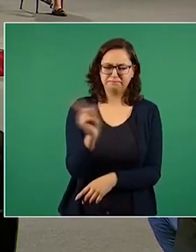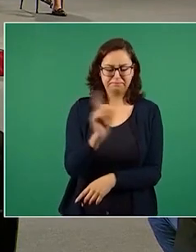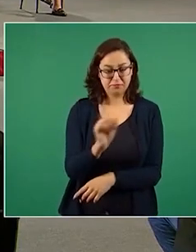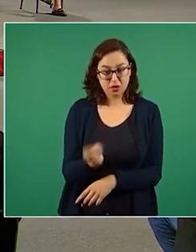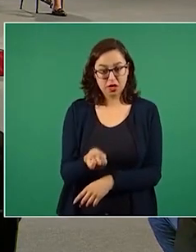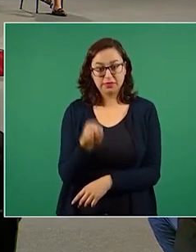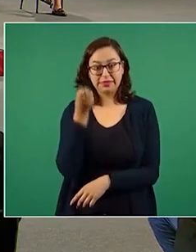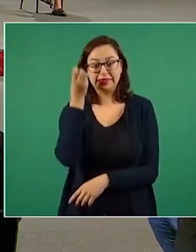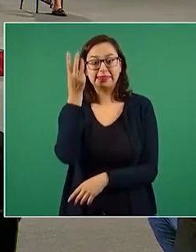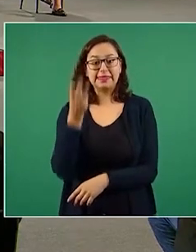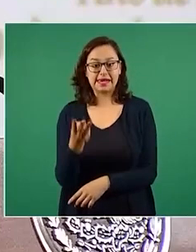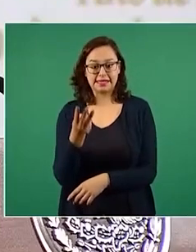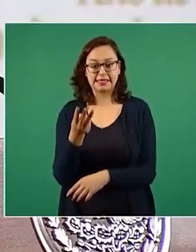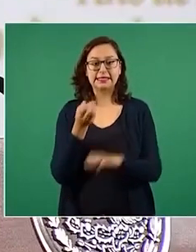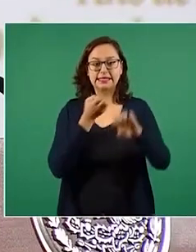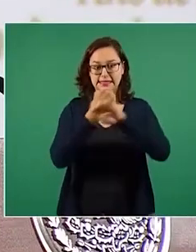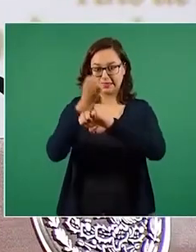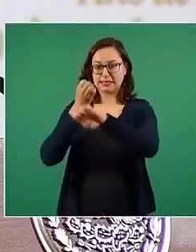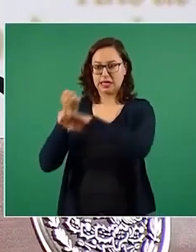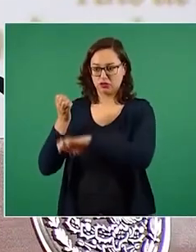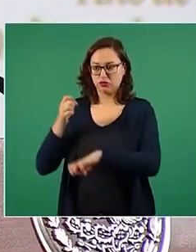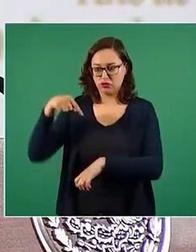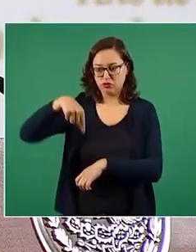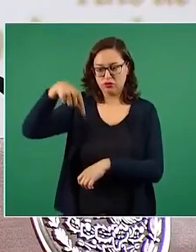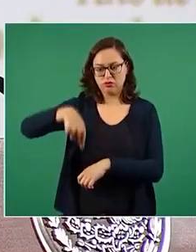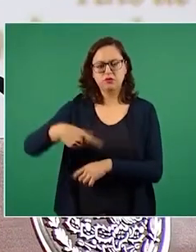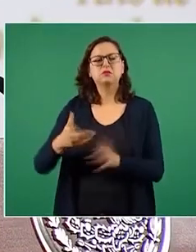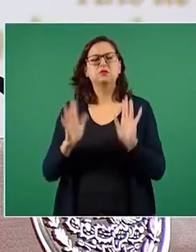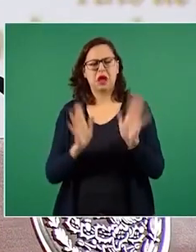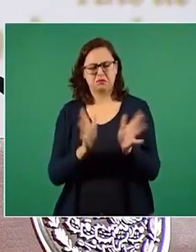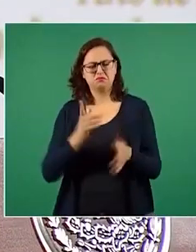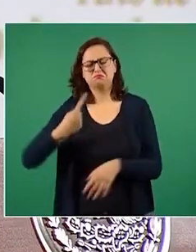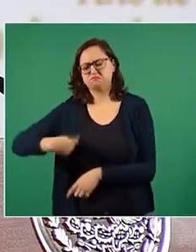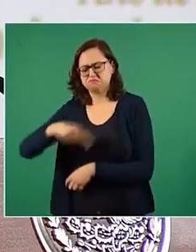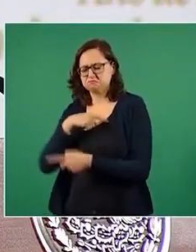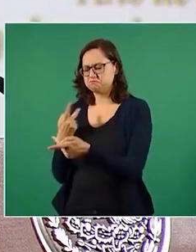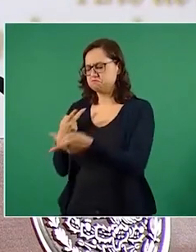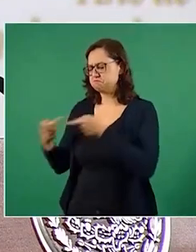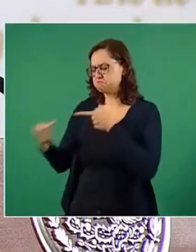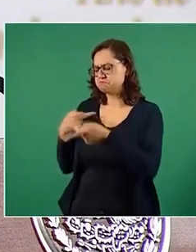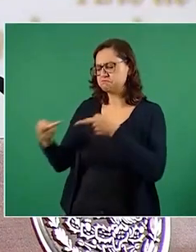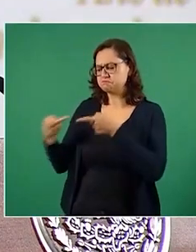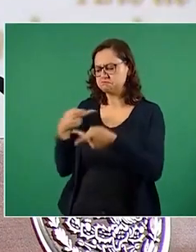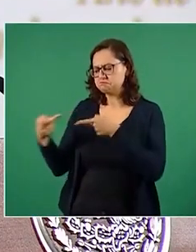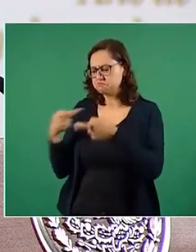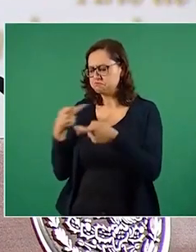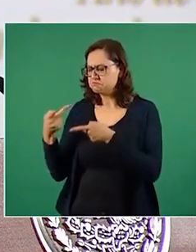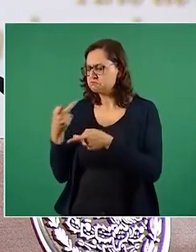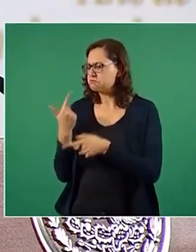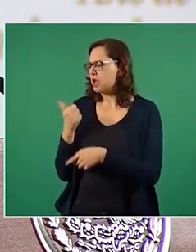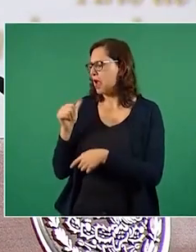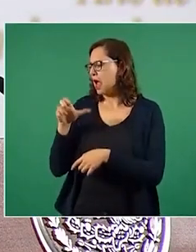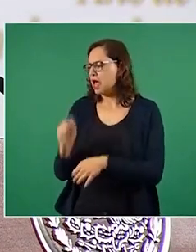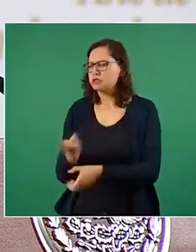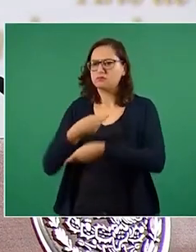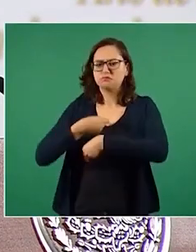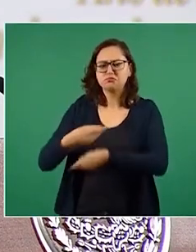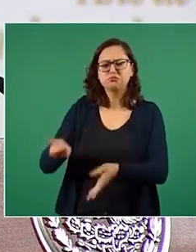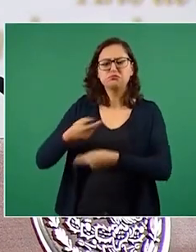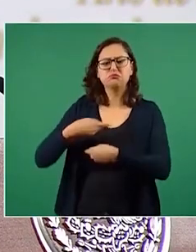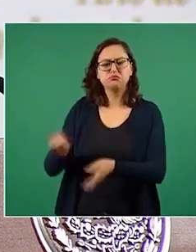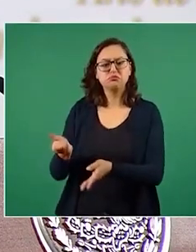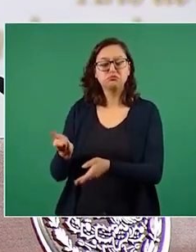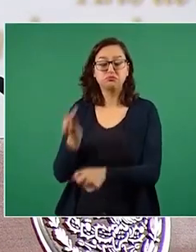Ya estamos viendo cómo garantizamos el abasto en una situación de